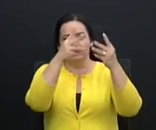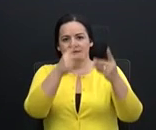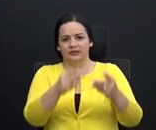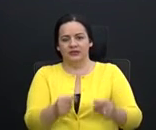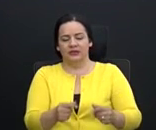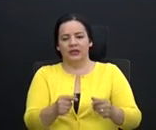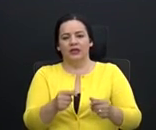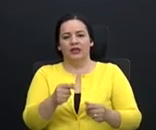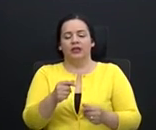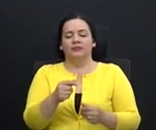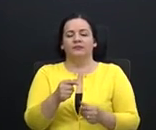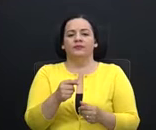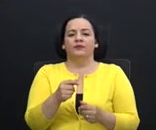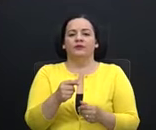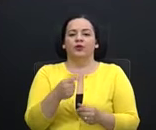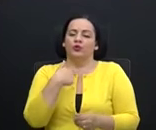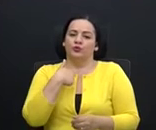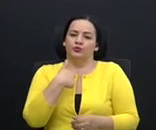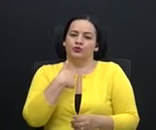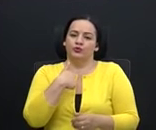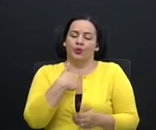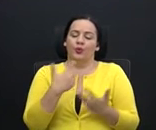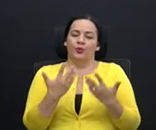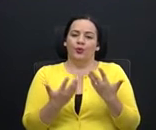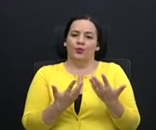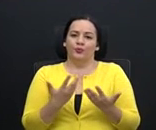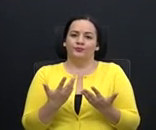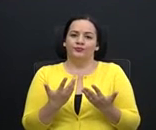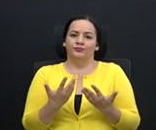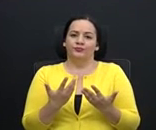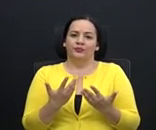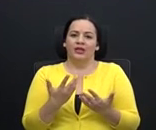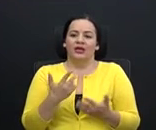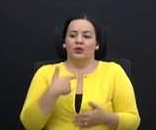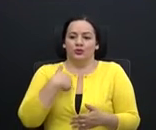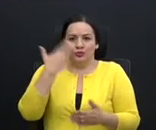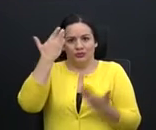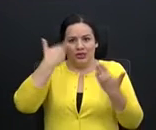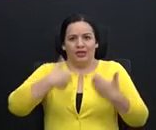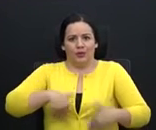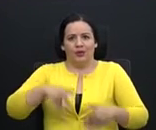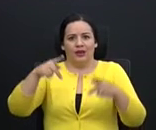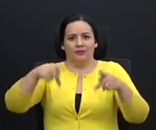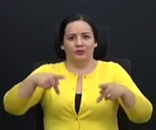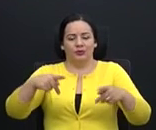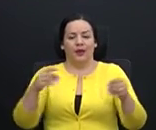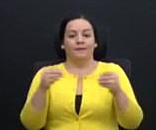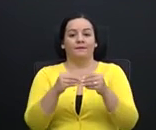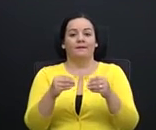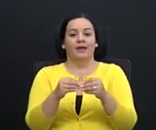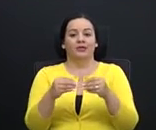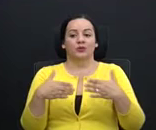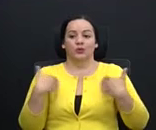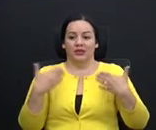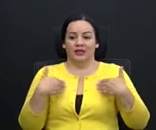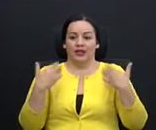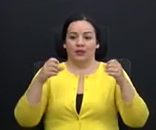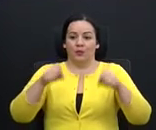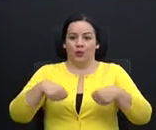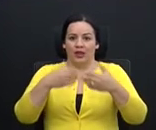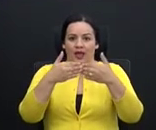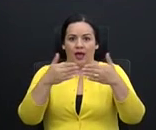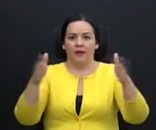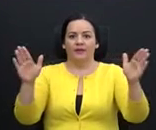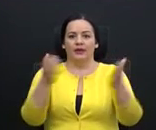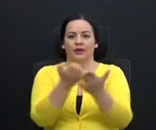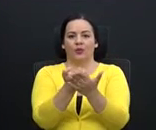pues déjeme decirle que yo sería una de las personas más contentas de que se pudiera abrir toda la economía, de